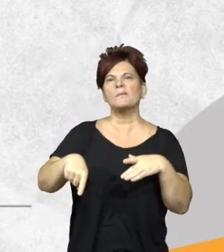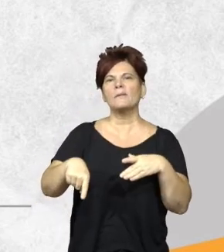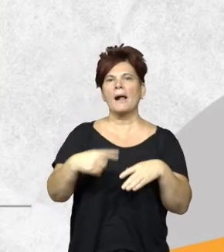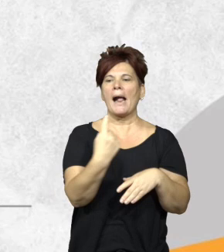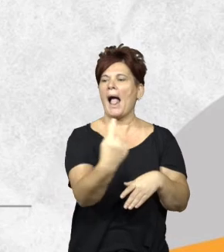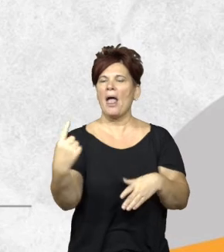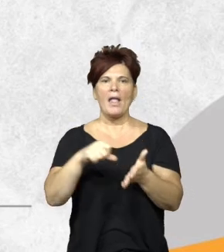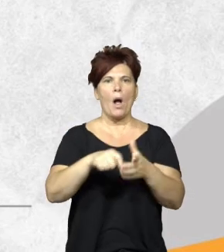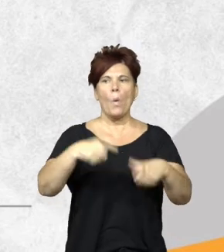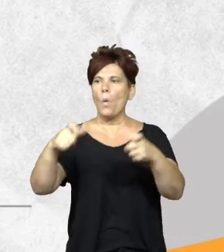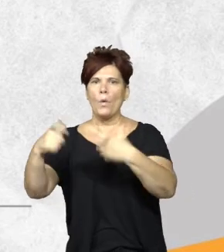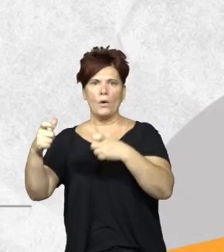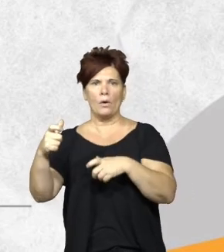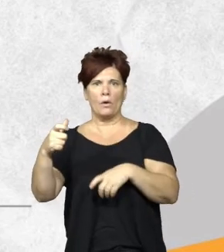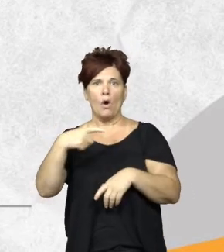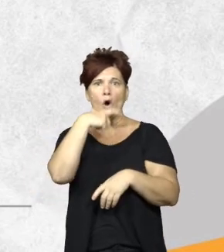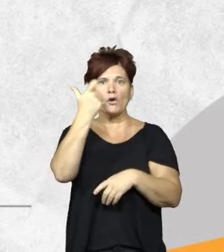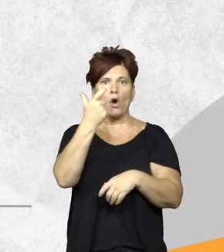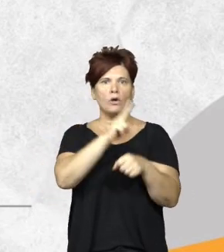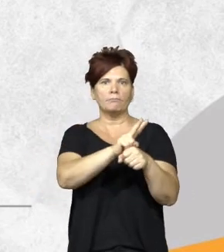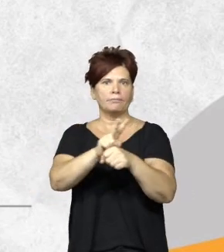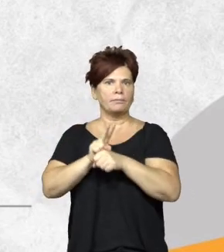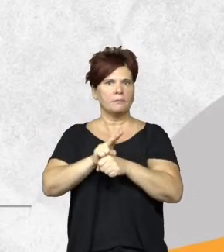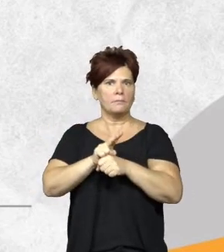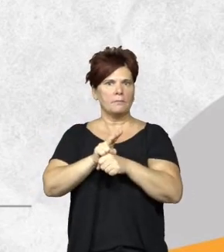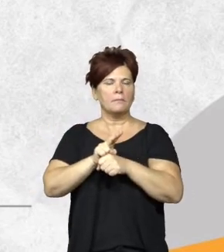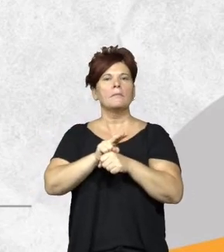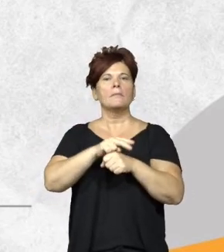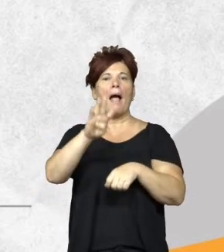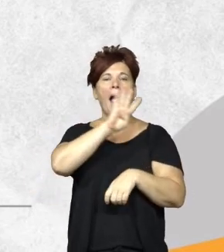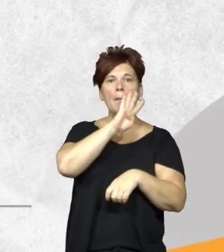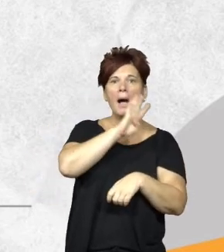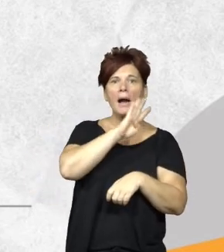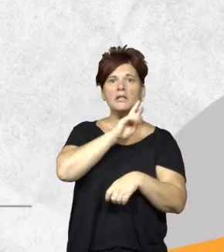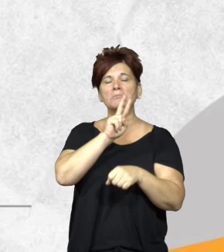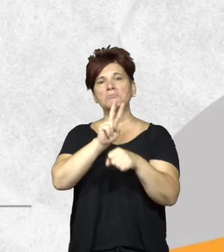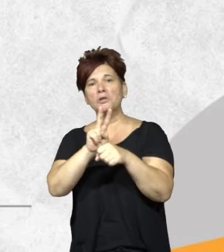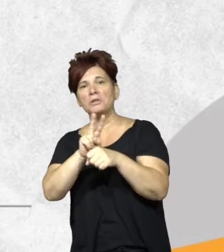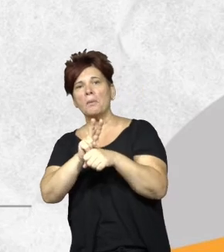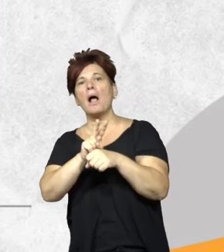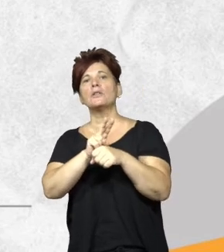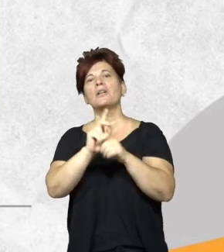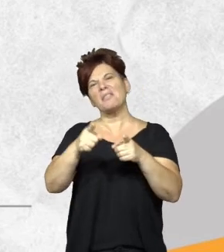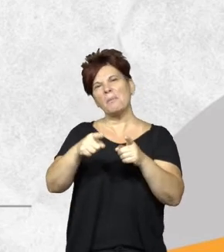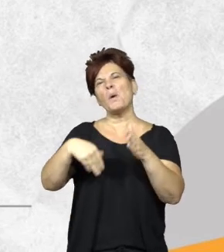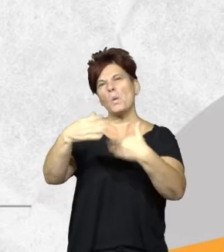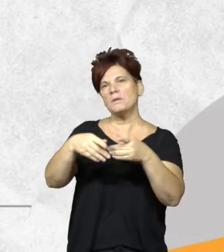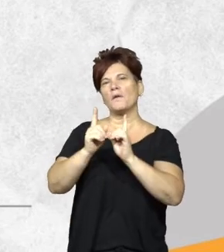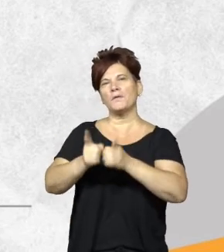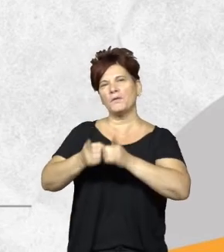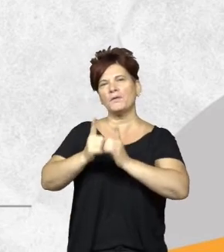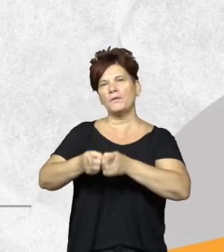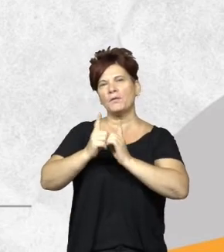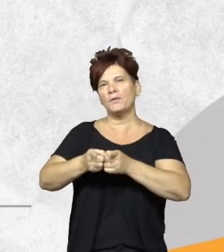los bosques el rojo es de máxima conservación en el amarillo se puede hacer conservación pero también se puede hacer uso sostenible